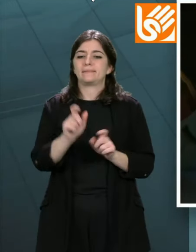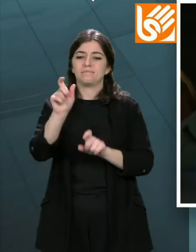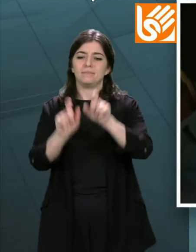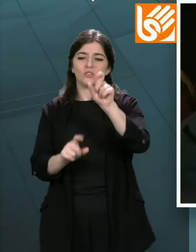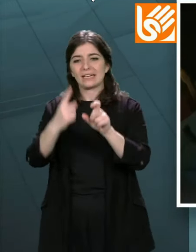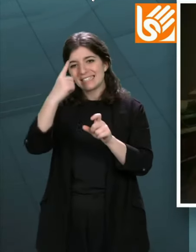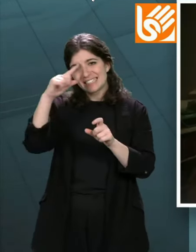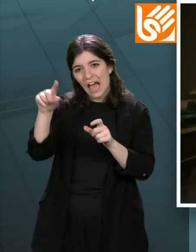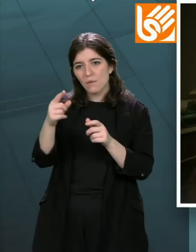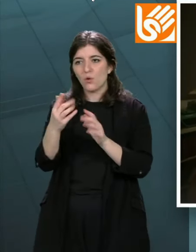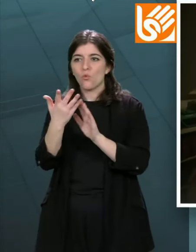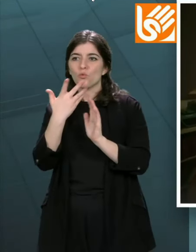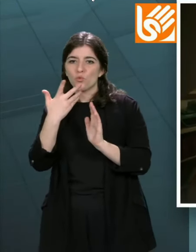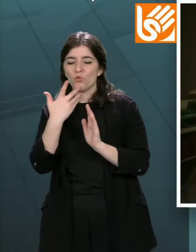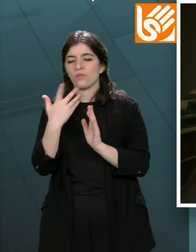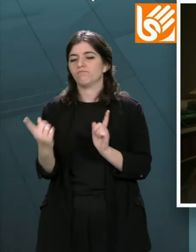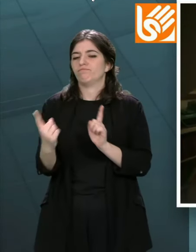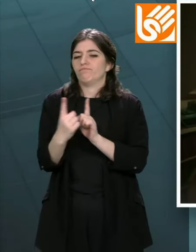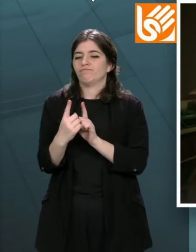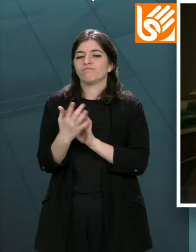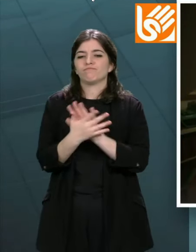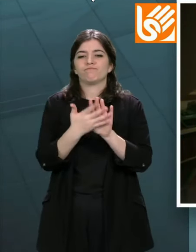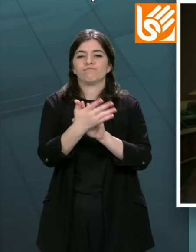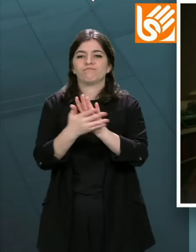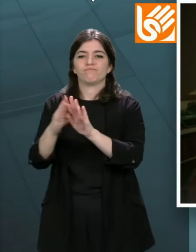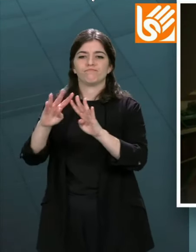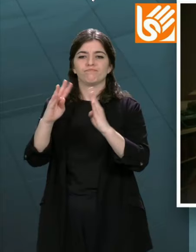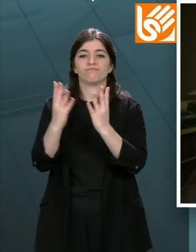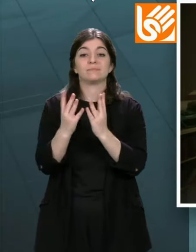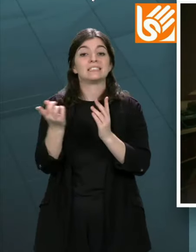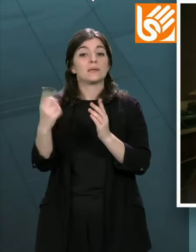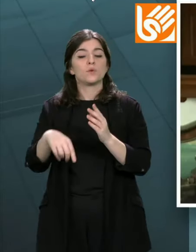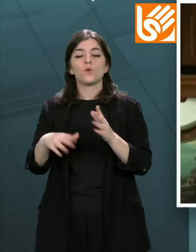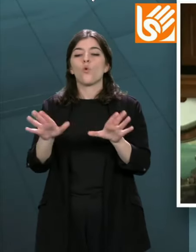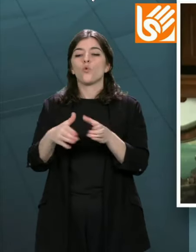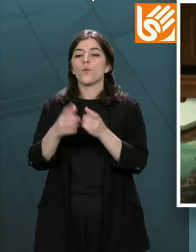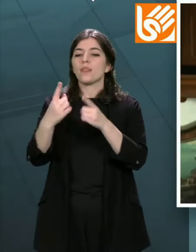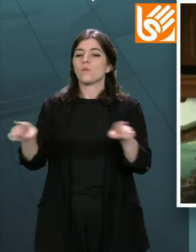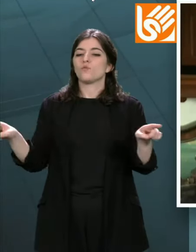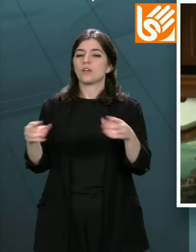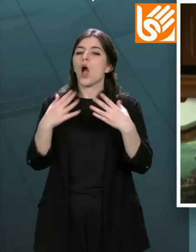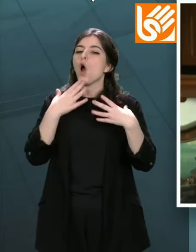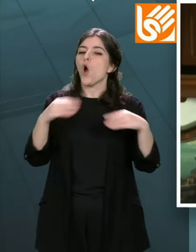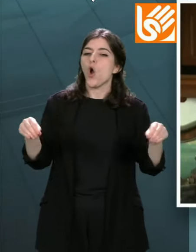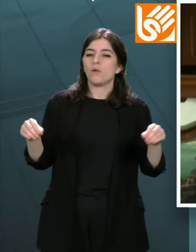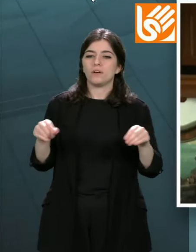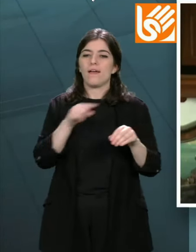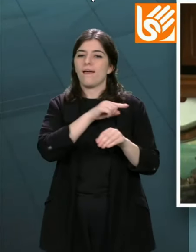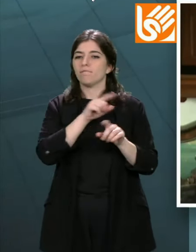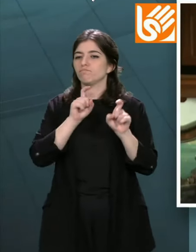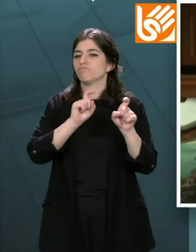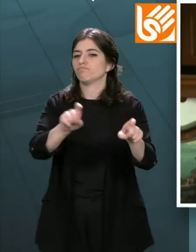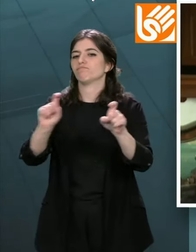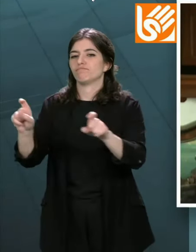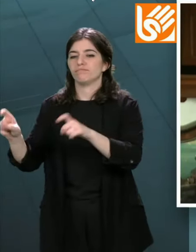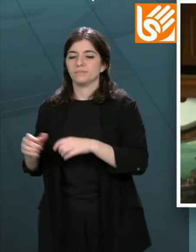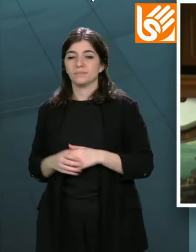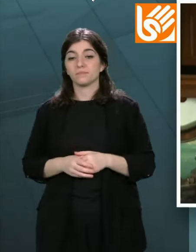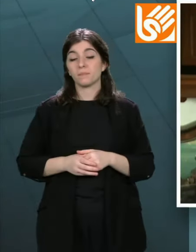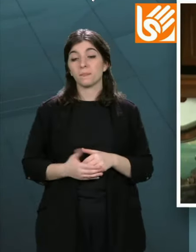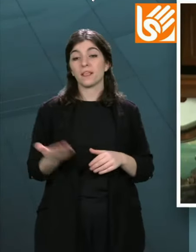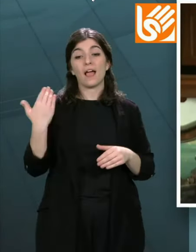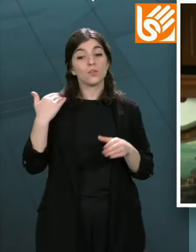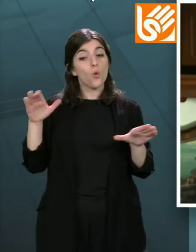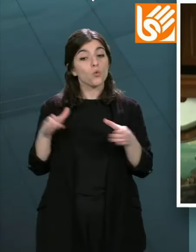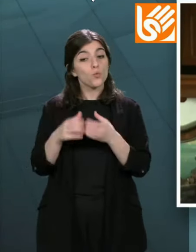que a saben. E fai ademais un labor divulgativo entre as bandas de música novas. Antes, a bandas de música, iban a tocar aos pueblos e